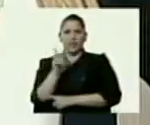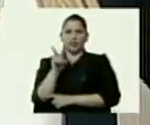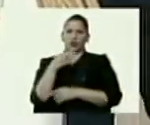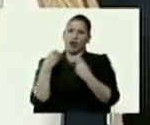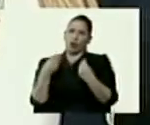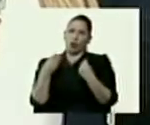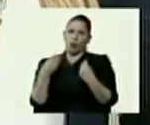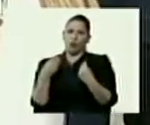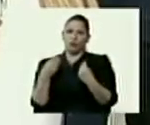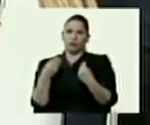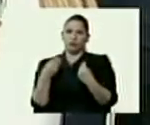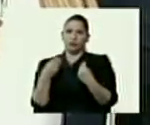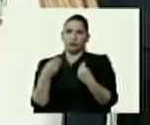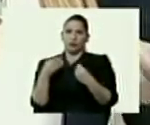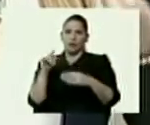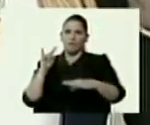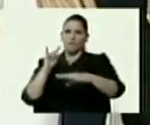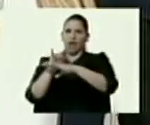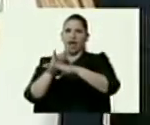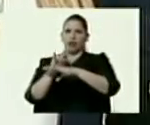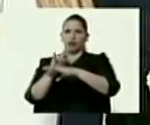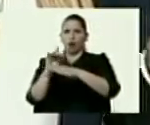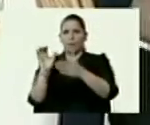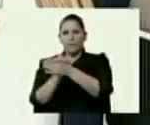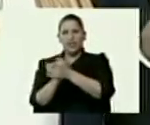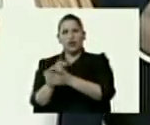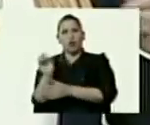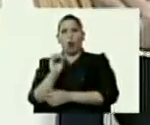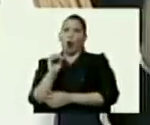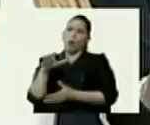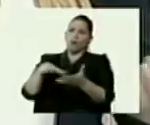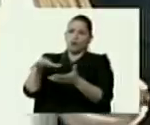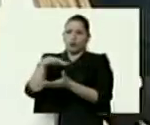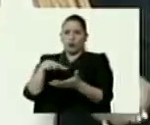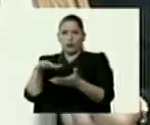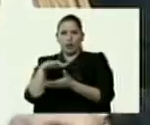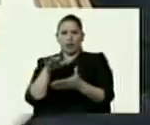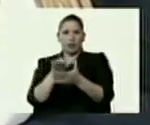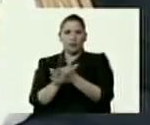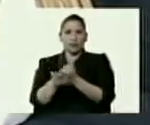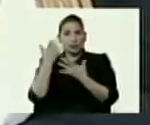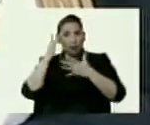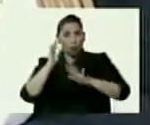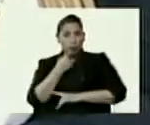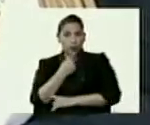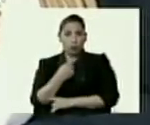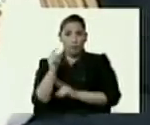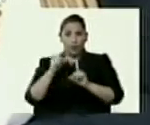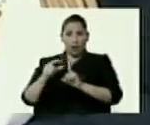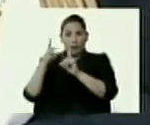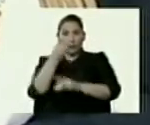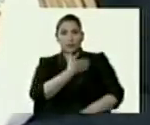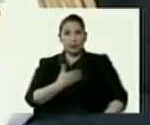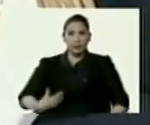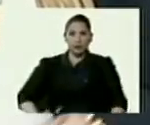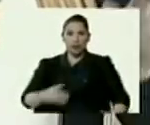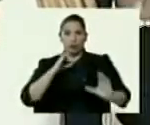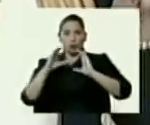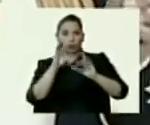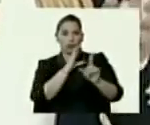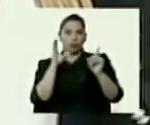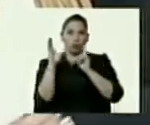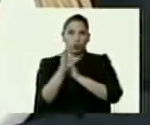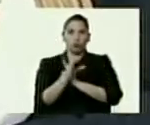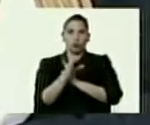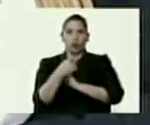falso vecino o un vecino problemático, según citaba o cito las palabras del vicepresidente de comunicación y cultura